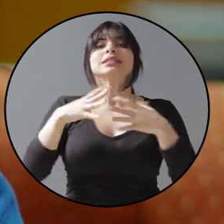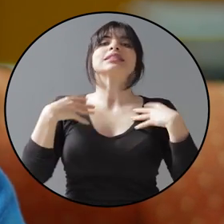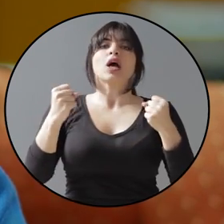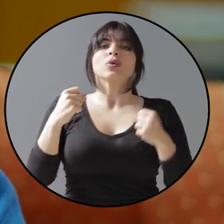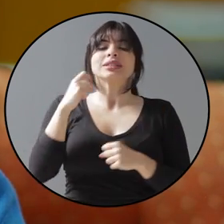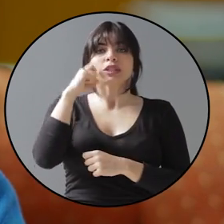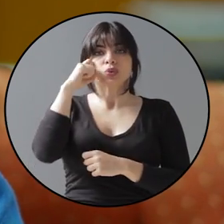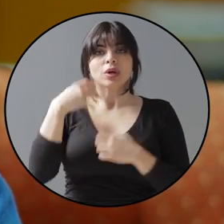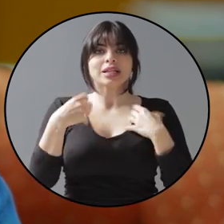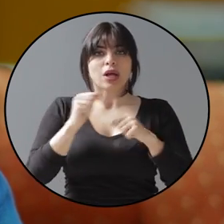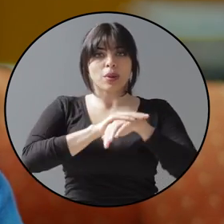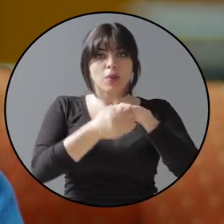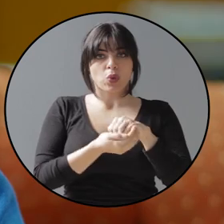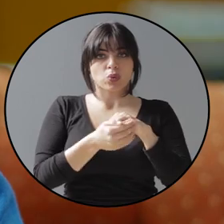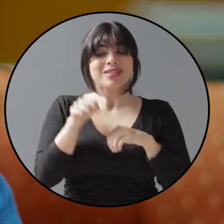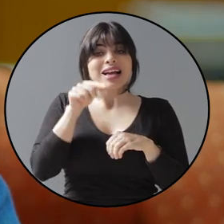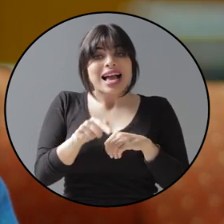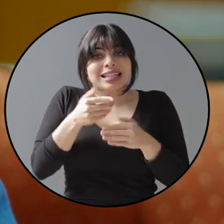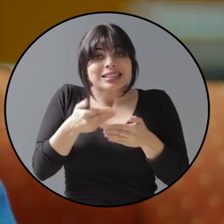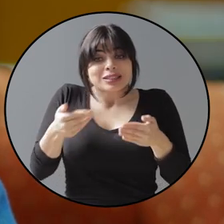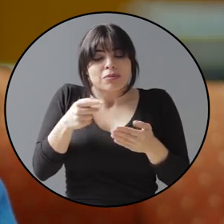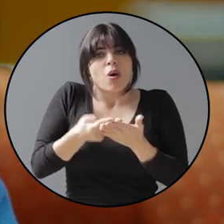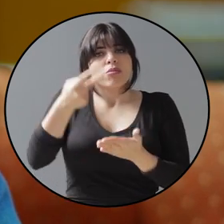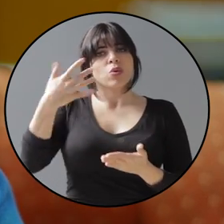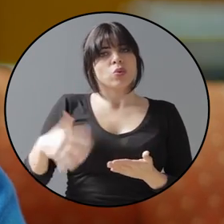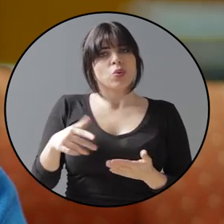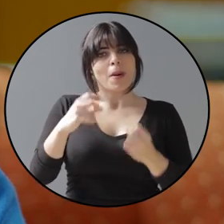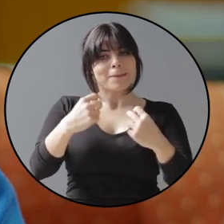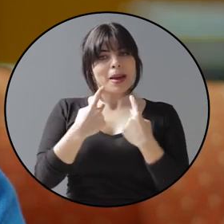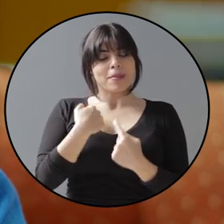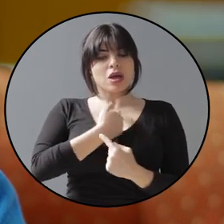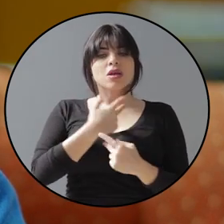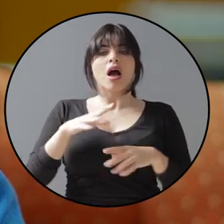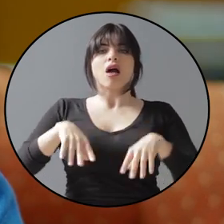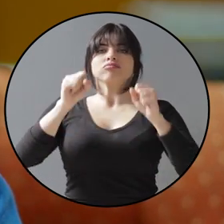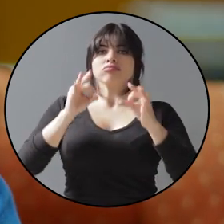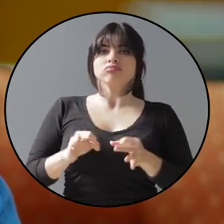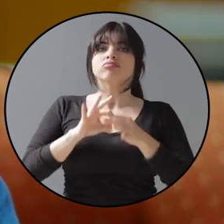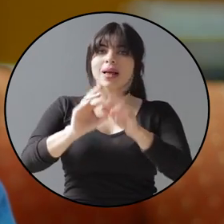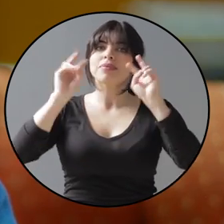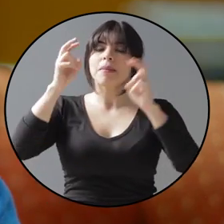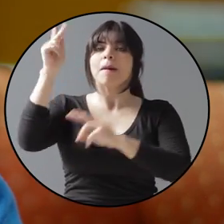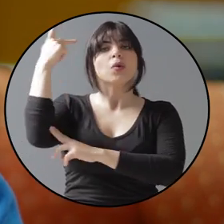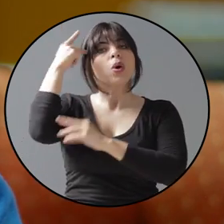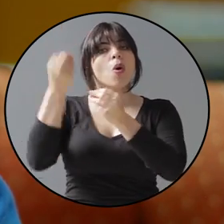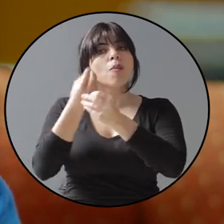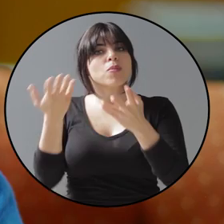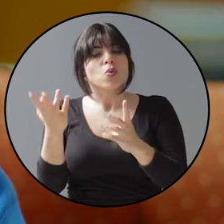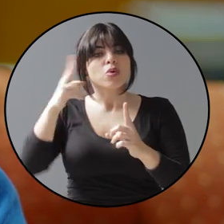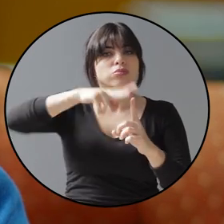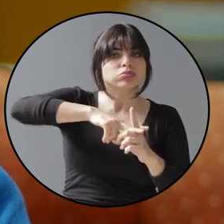sexual y salud reproductiva. Se trata de un instrumento valioso que nos permitirá tomar decisiones en materia de políticas